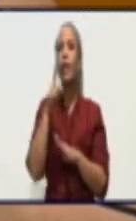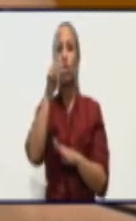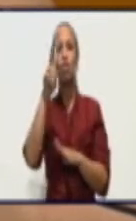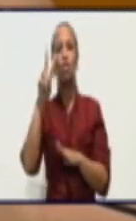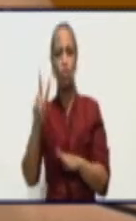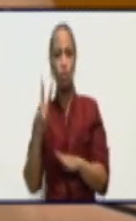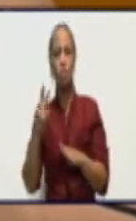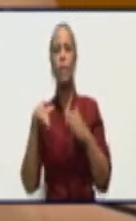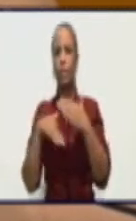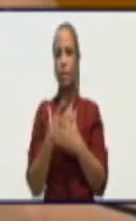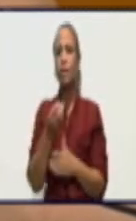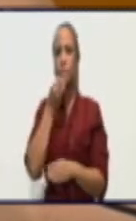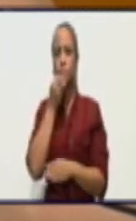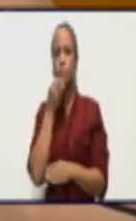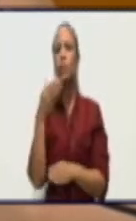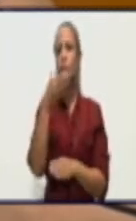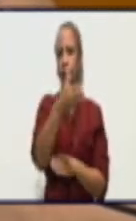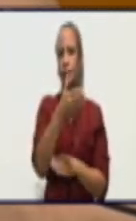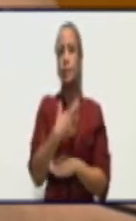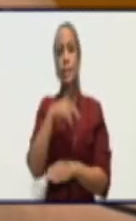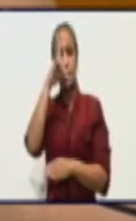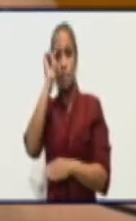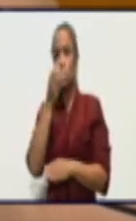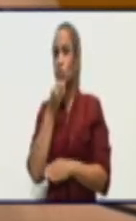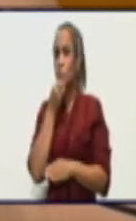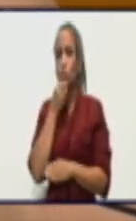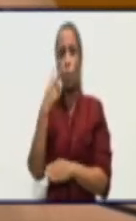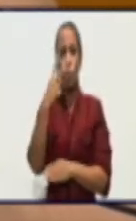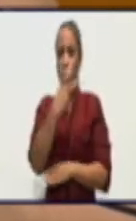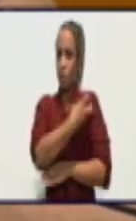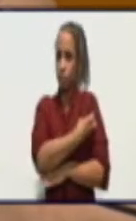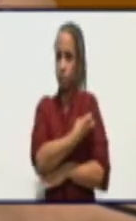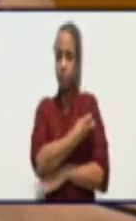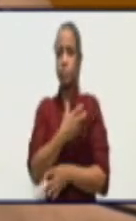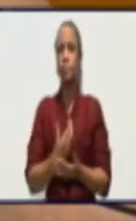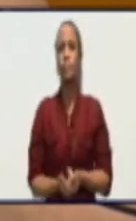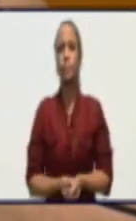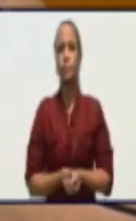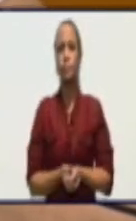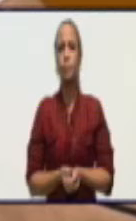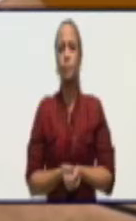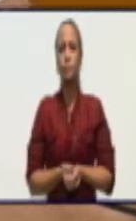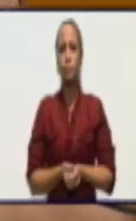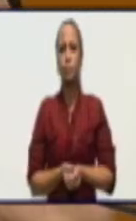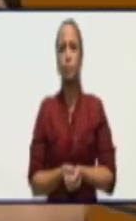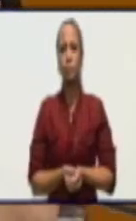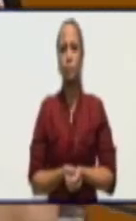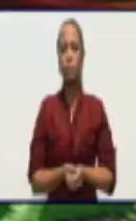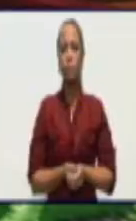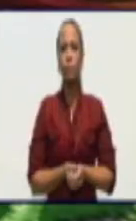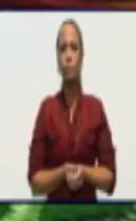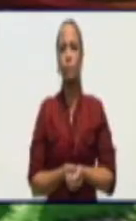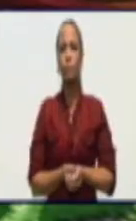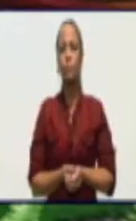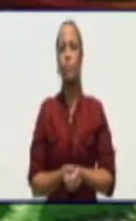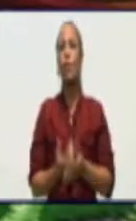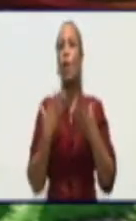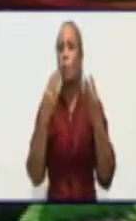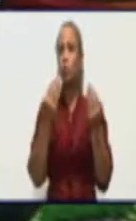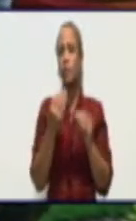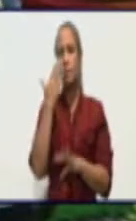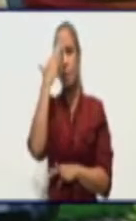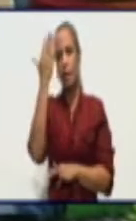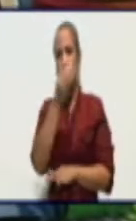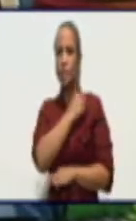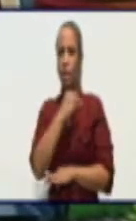sino tiene ese rango de días que puede recuperar esa dosis y continuar su esquema hasta las terceras dosis doctora Ana Julia muchísimas gracias